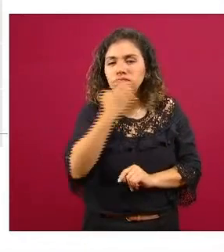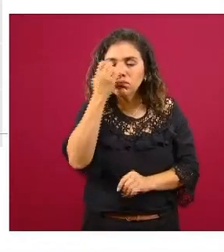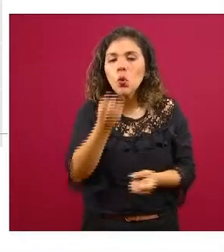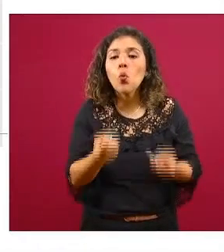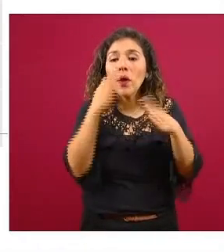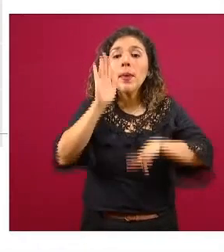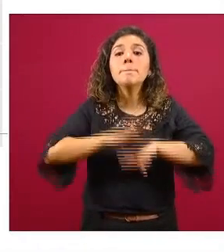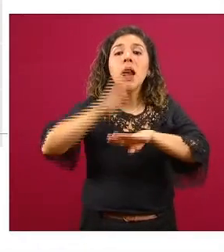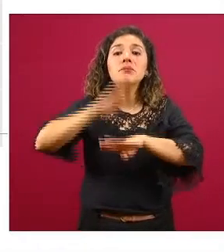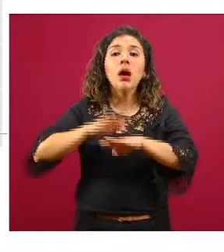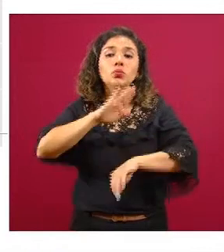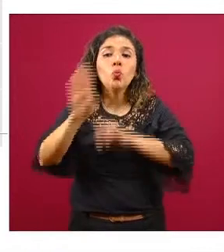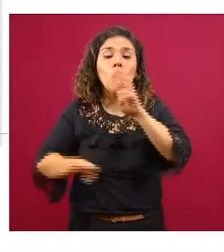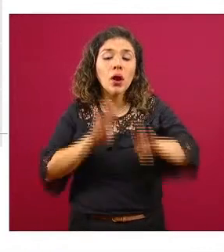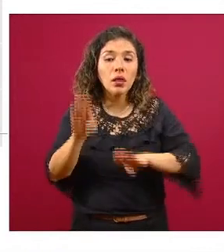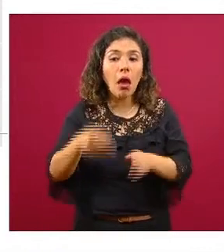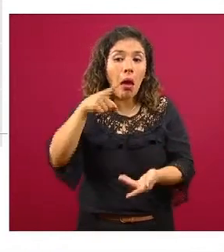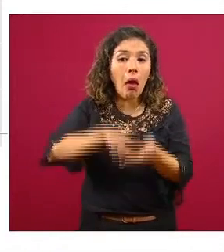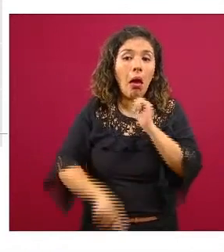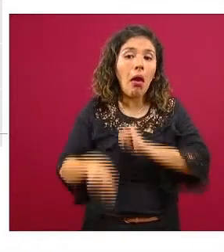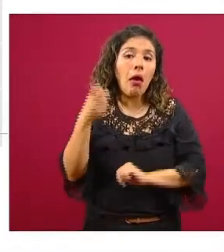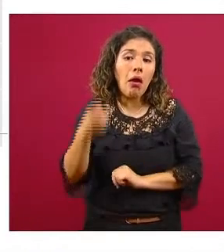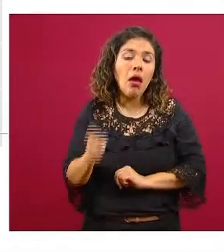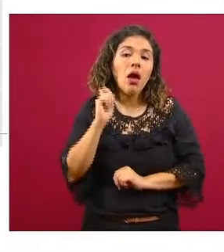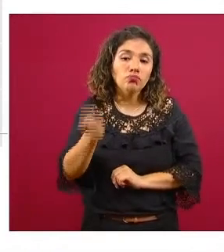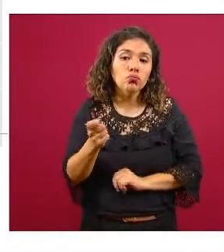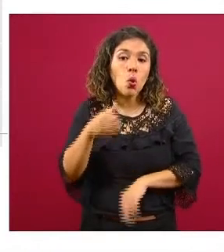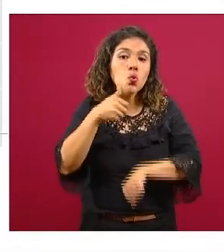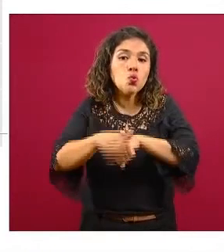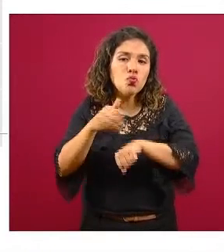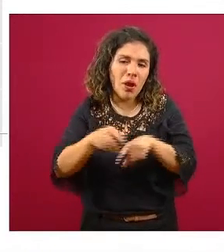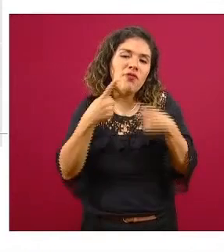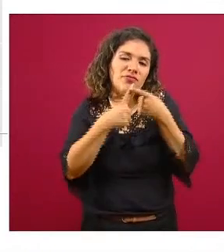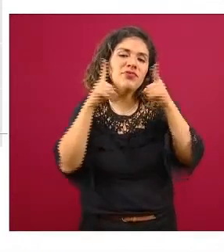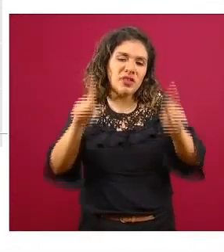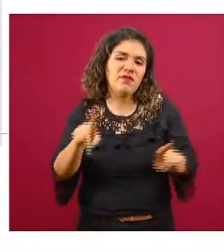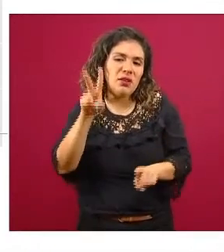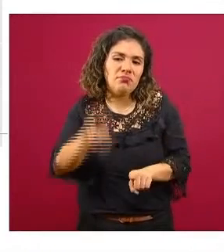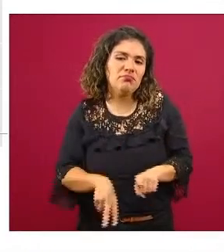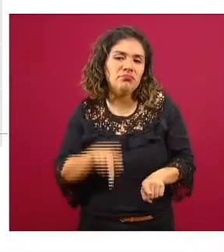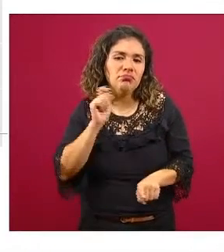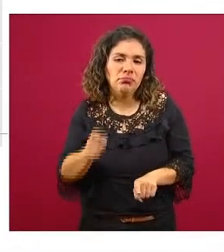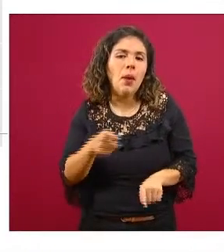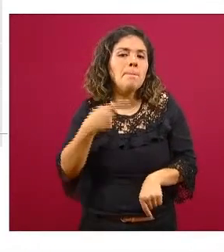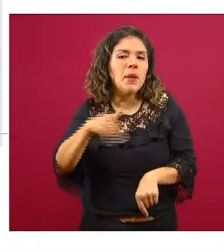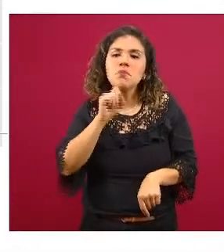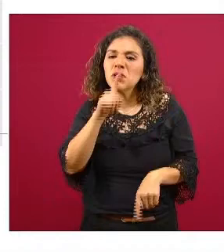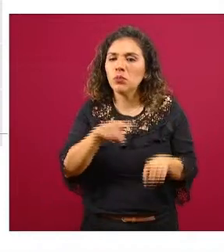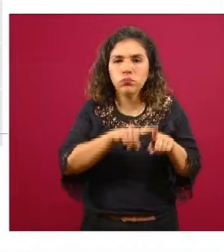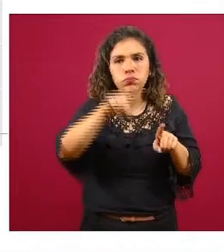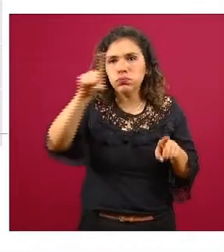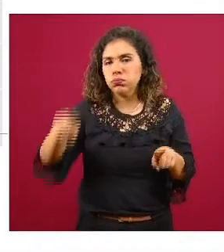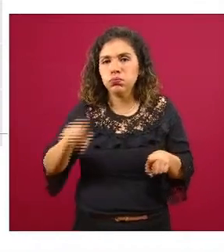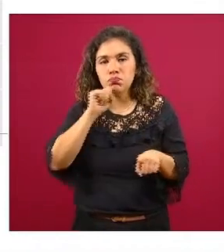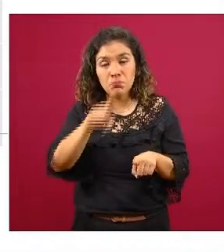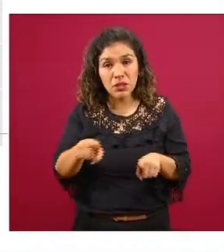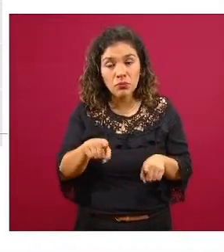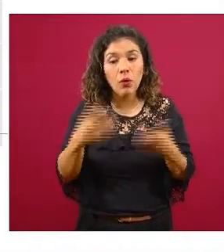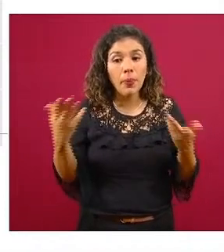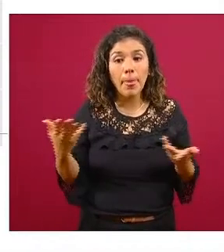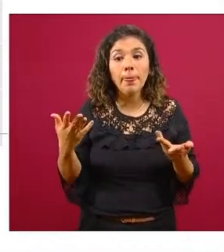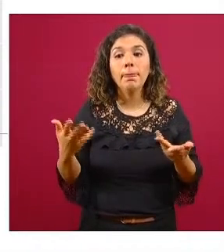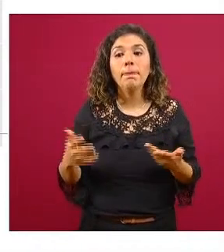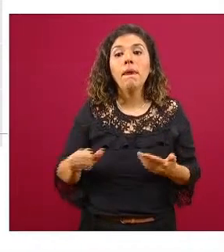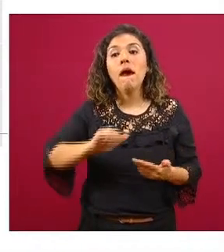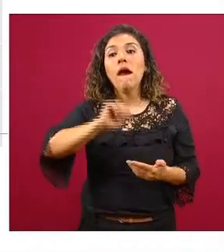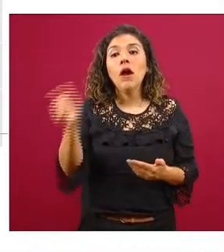exceso de mortalidad que obviamente el número es diferente pero sigue la misma tendencia y por el